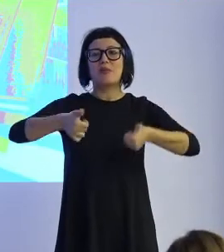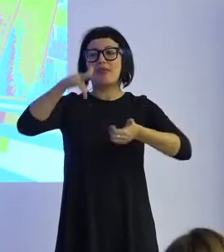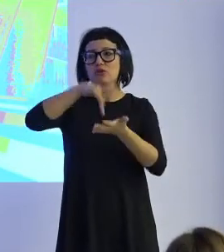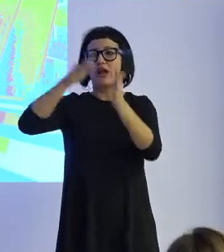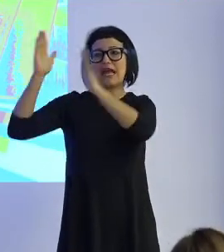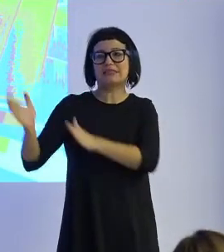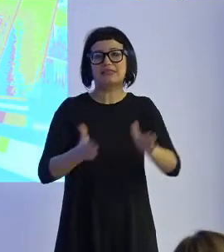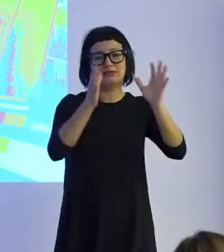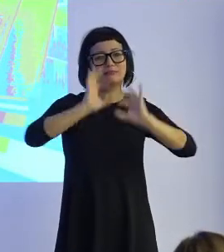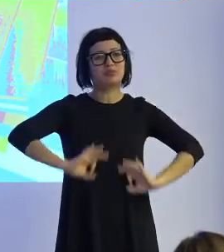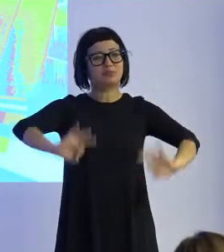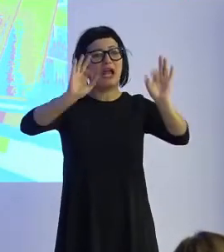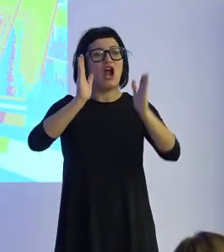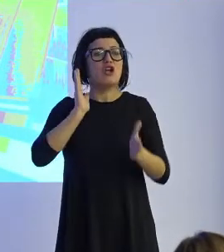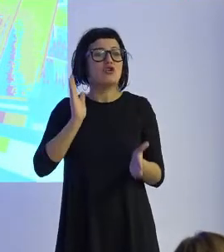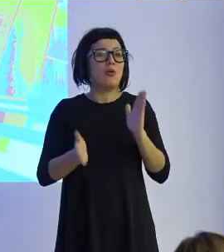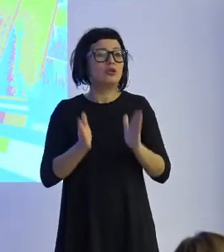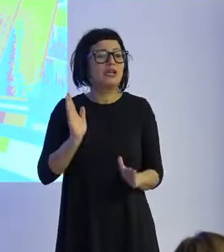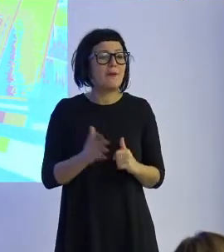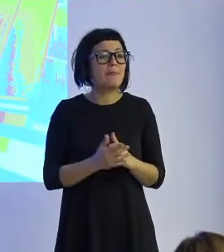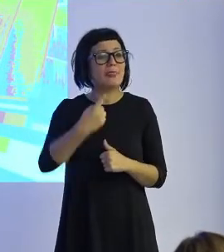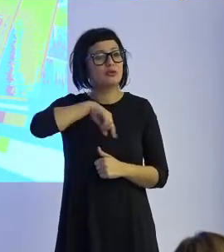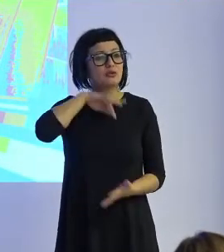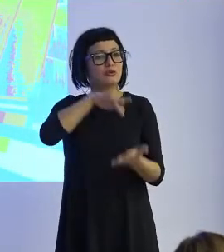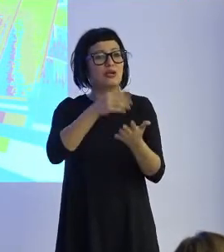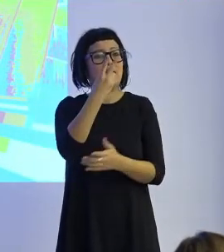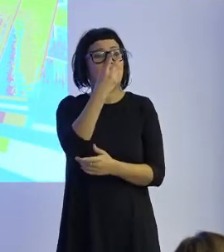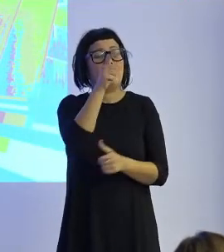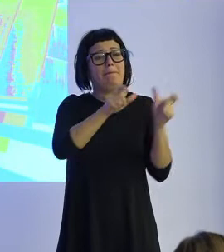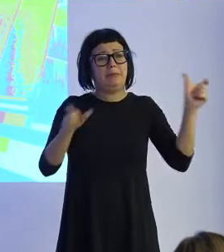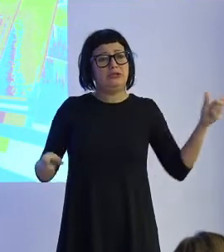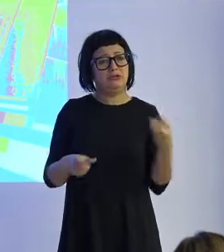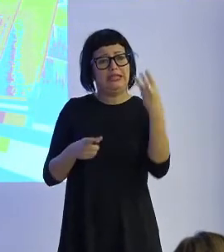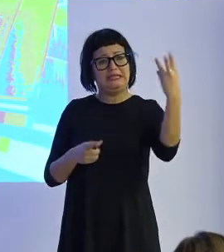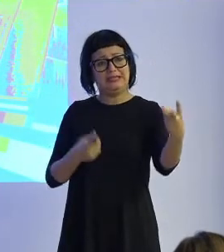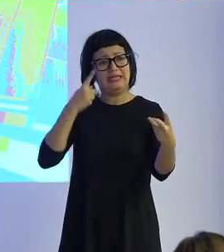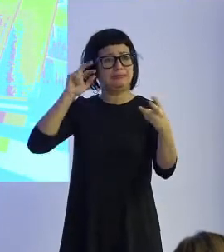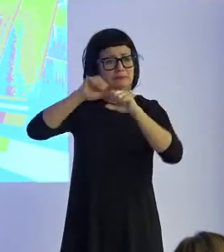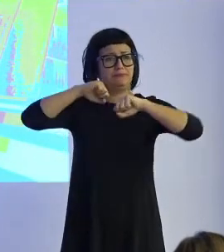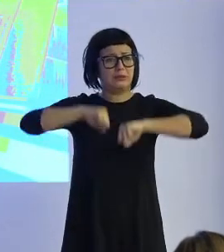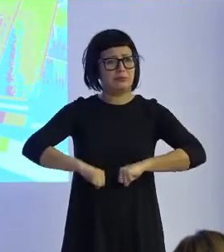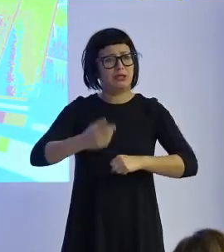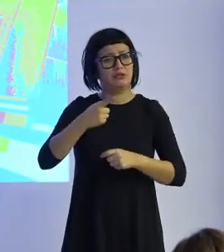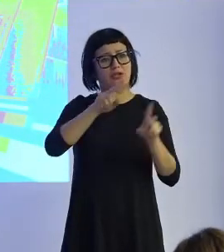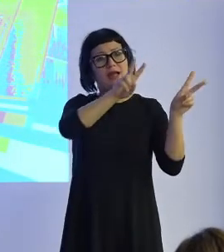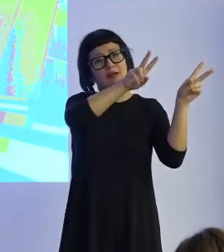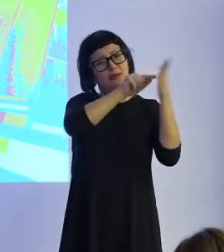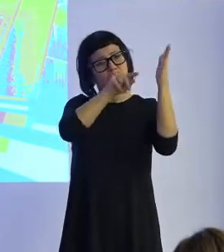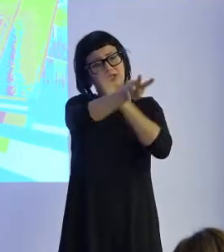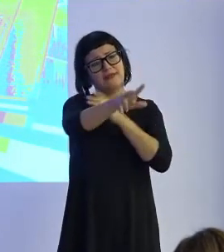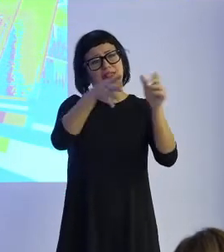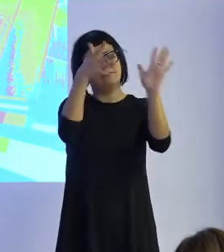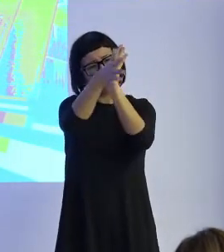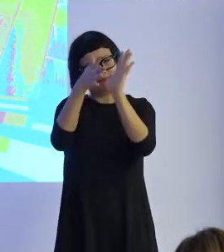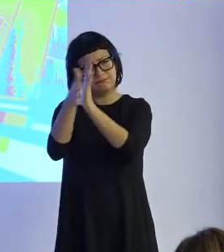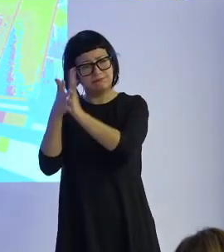a robótica. Contamos con tres expertos que abordarán esta temática desde diferentes puntos de vista.